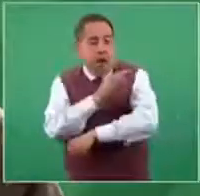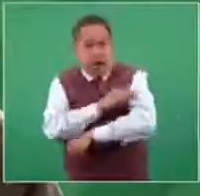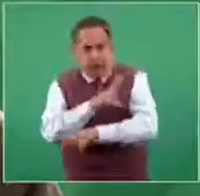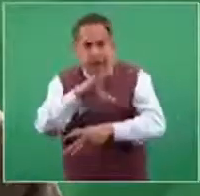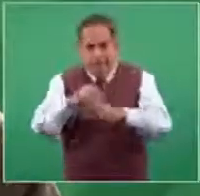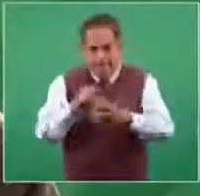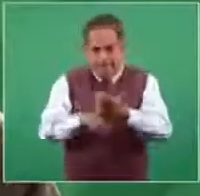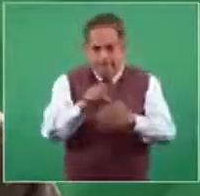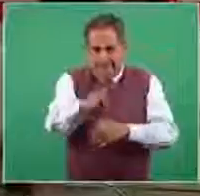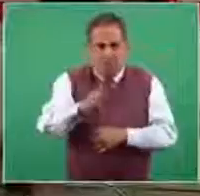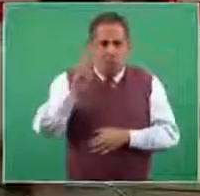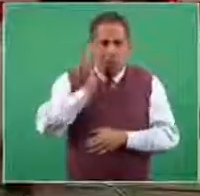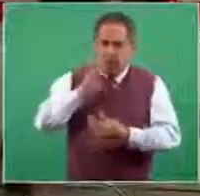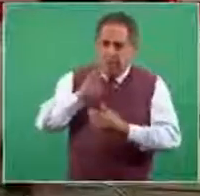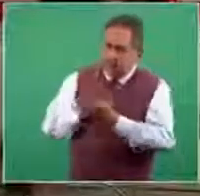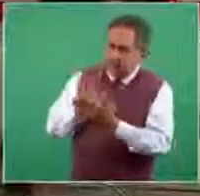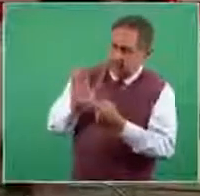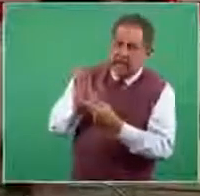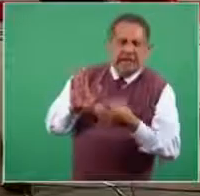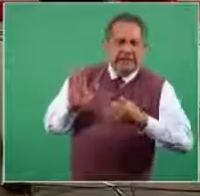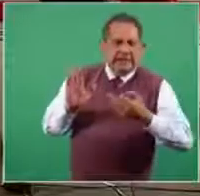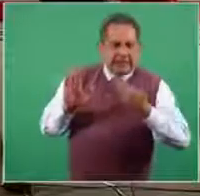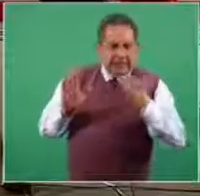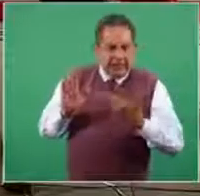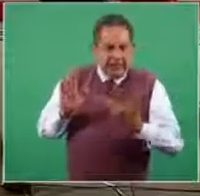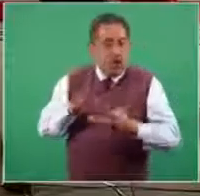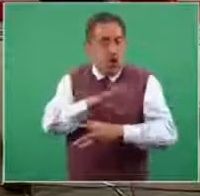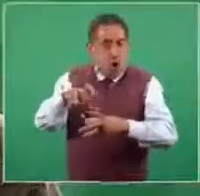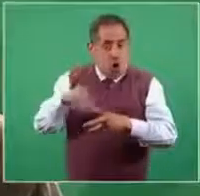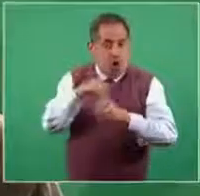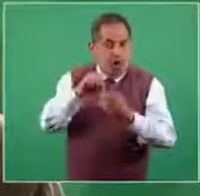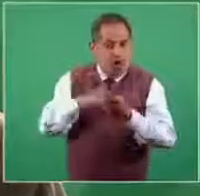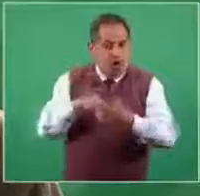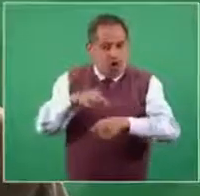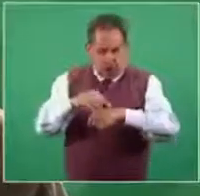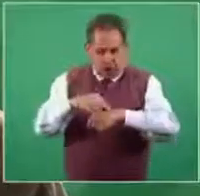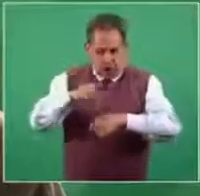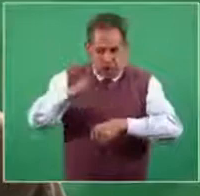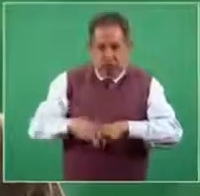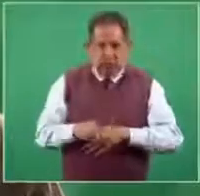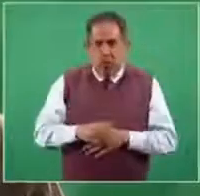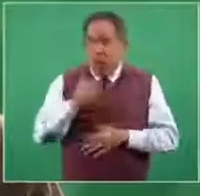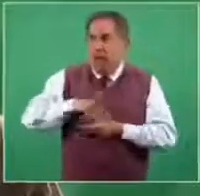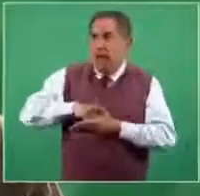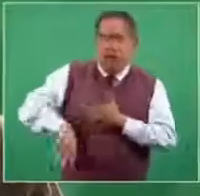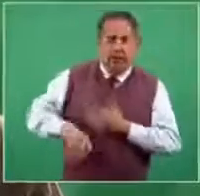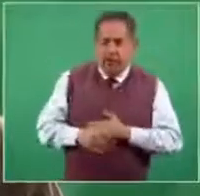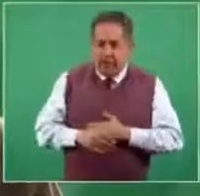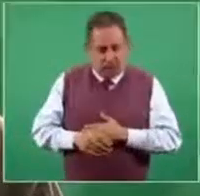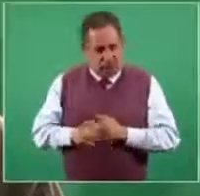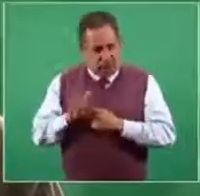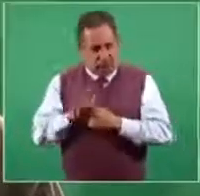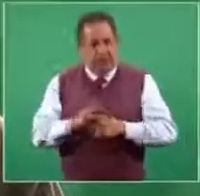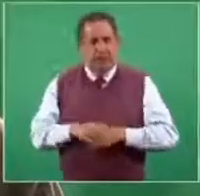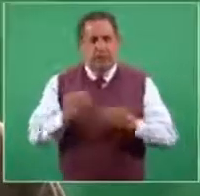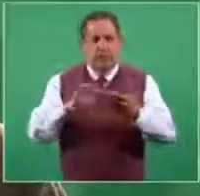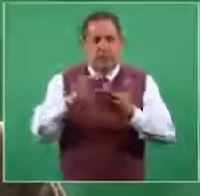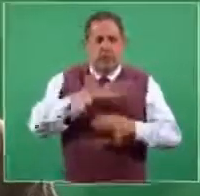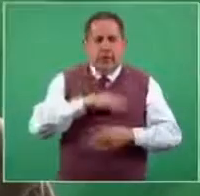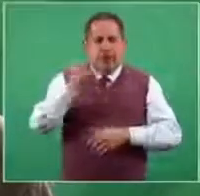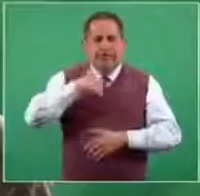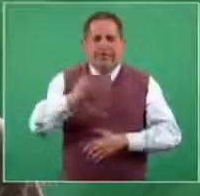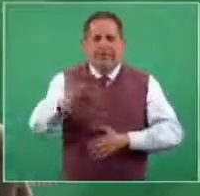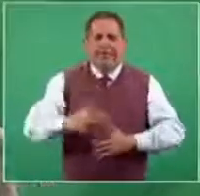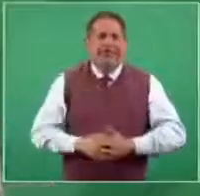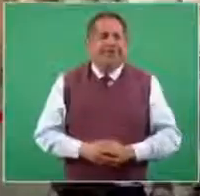incluyendo la evidencia sobre su eficacia, todas ellas y todo es real, aquí no hay nada que no sea real. Muchas gracias, muy